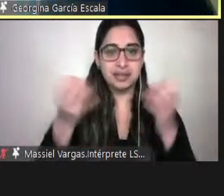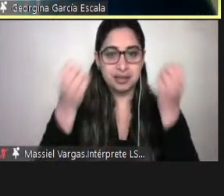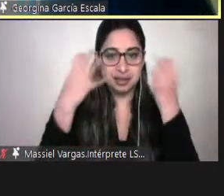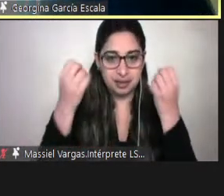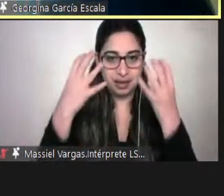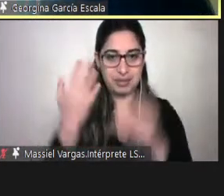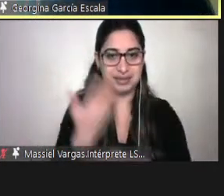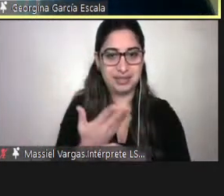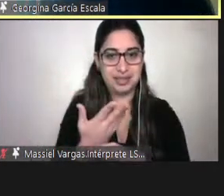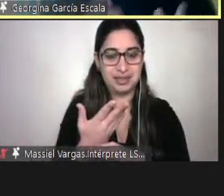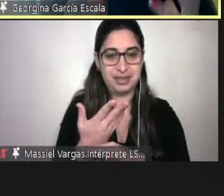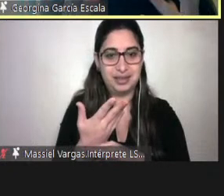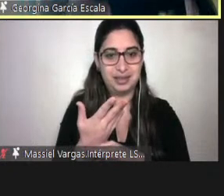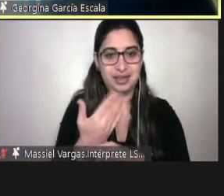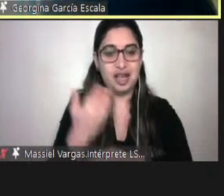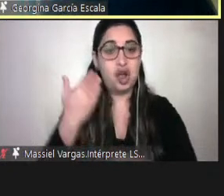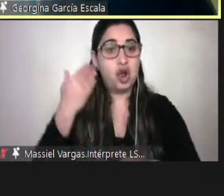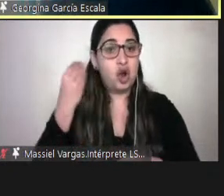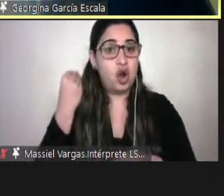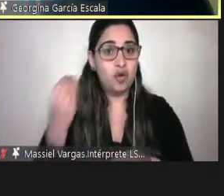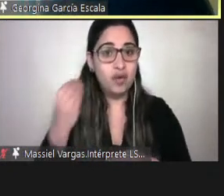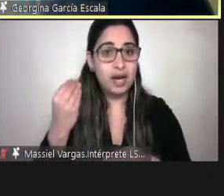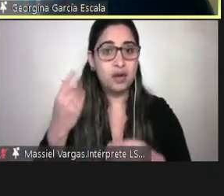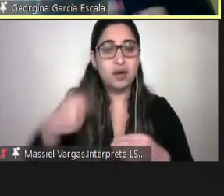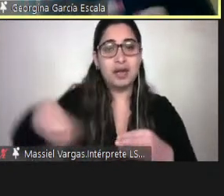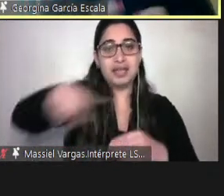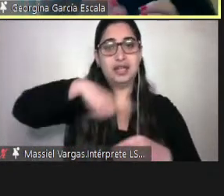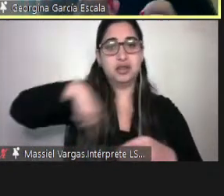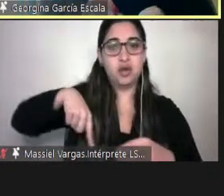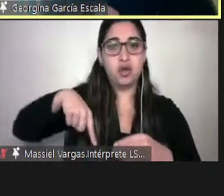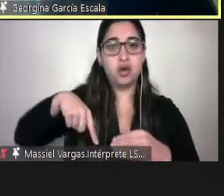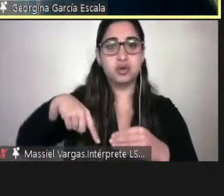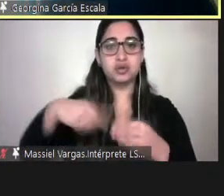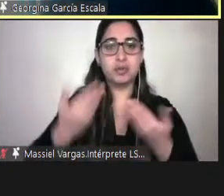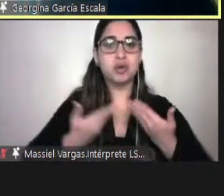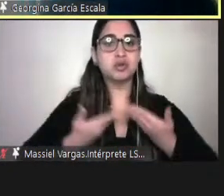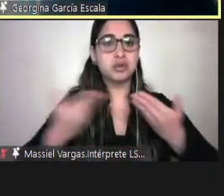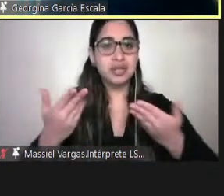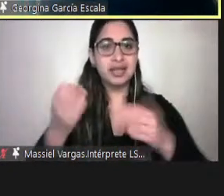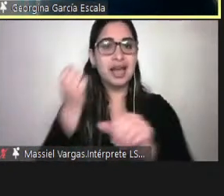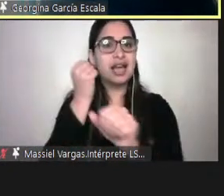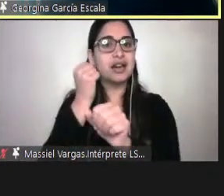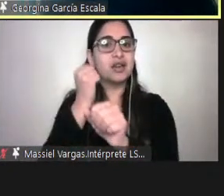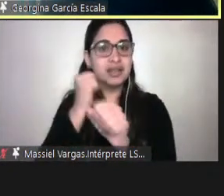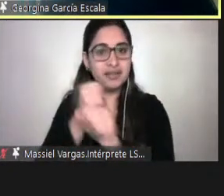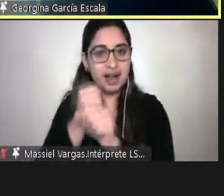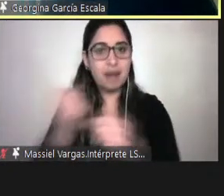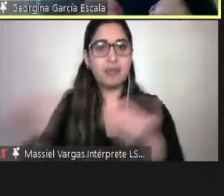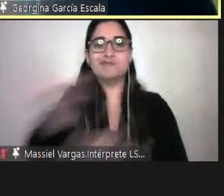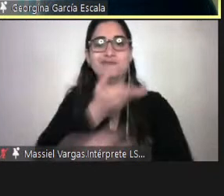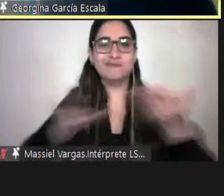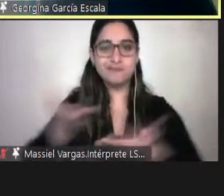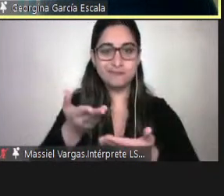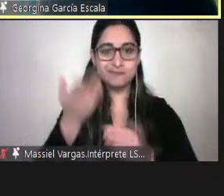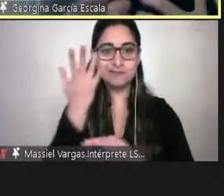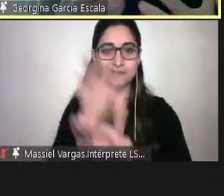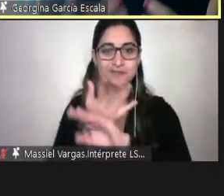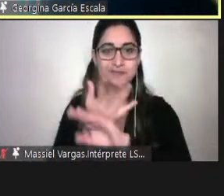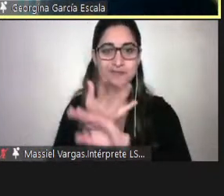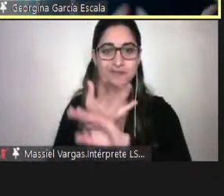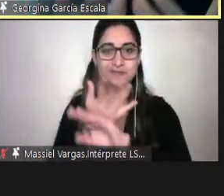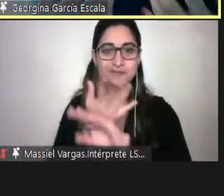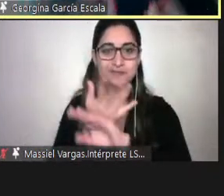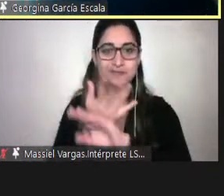tremendamente solidarios, trabajamos en conjunto de manera cooperativa y colaborativa y insisto,